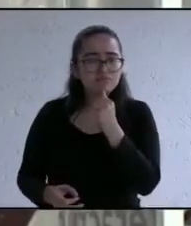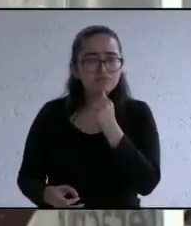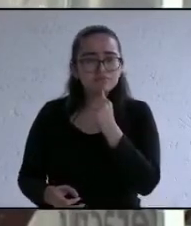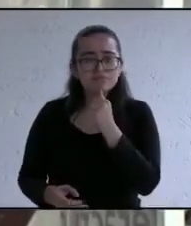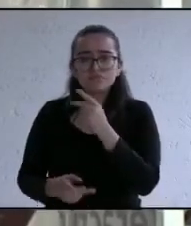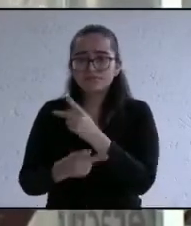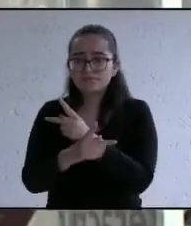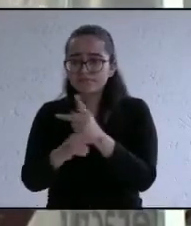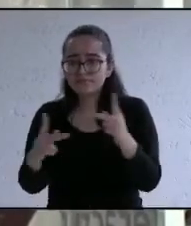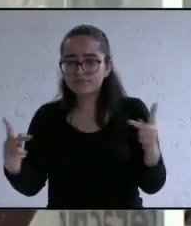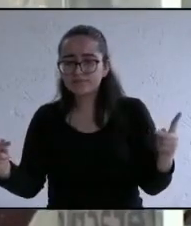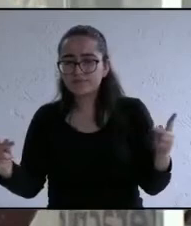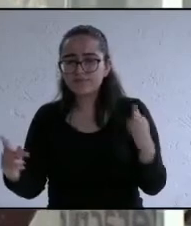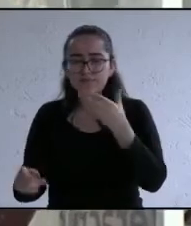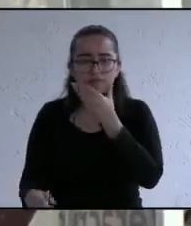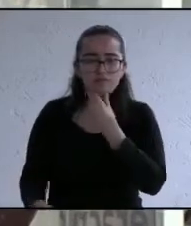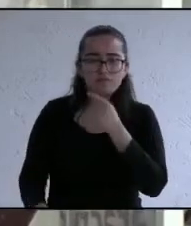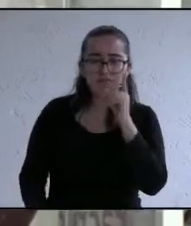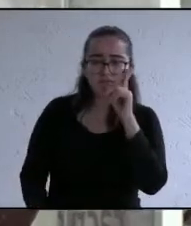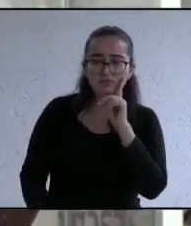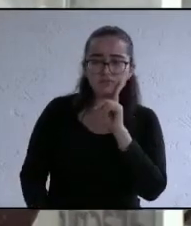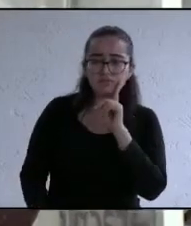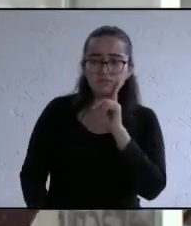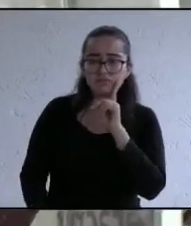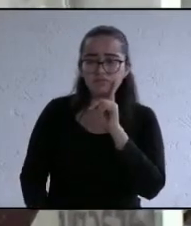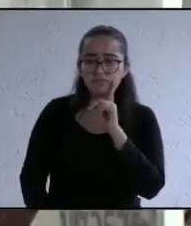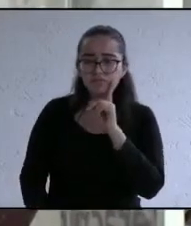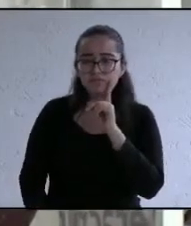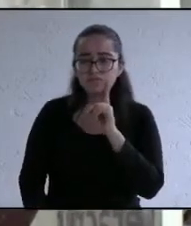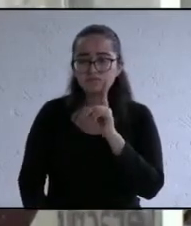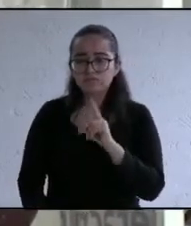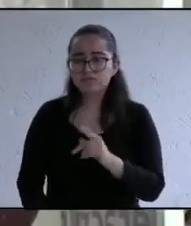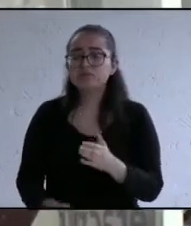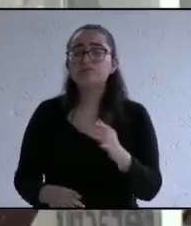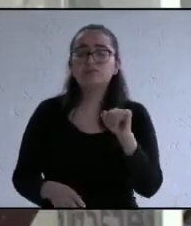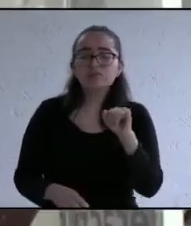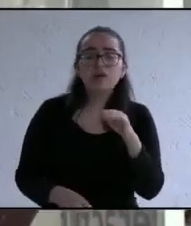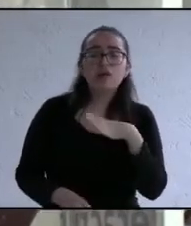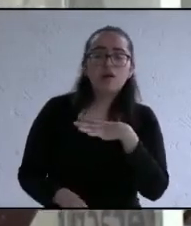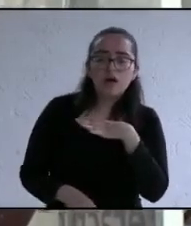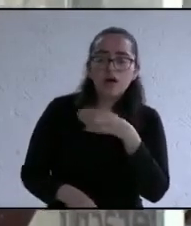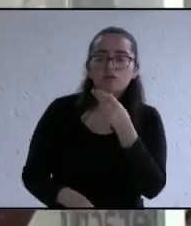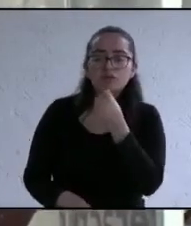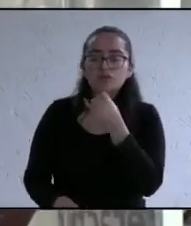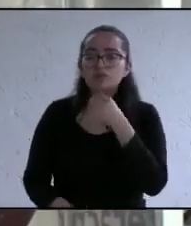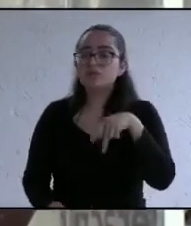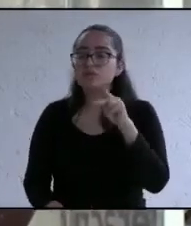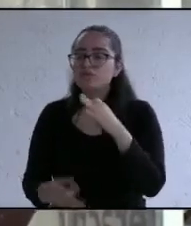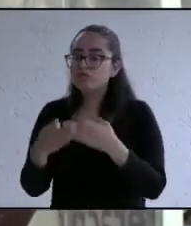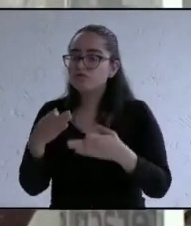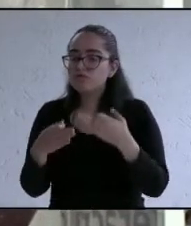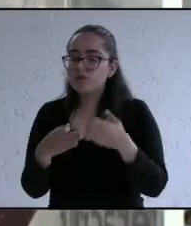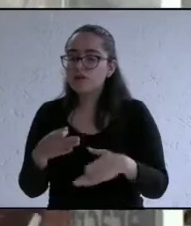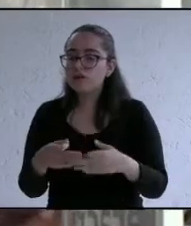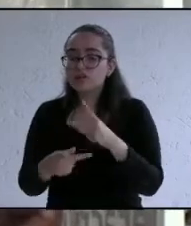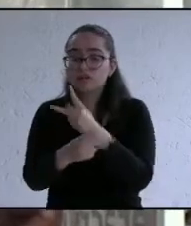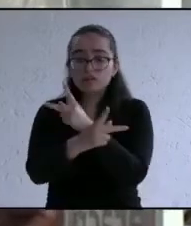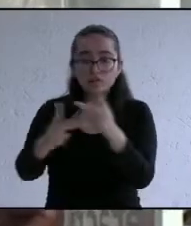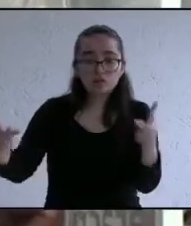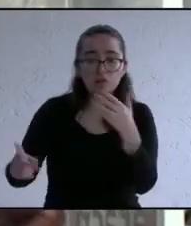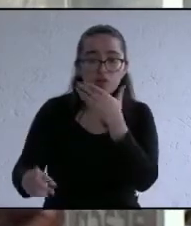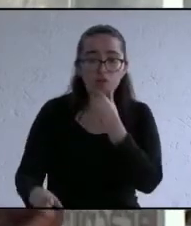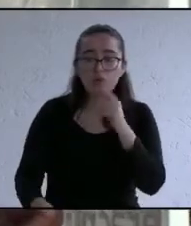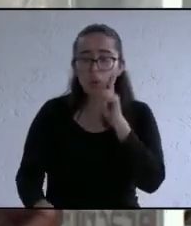en nuestras zonas y tan escasos que son porque si lo existen pero son escasos pues yo creo que entre todos nos estamos